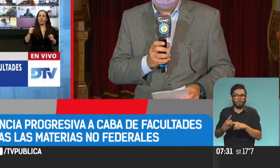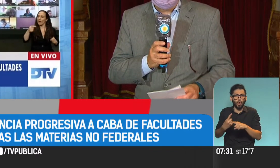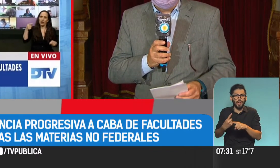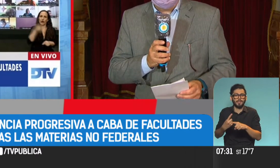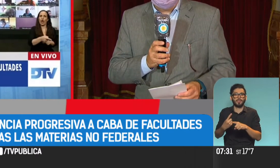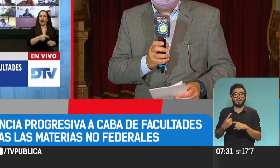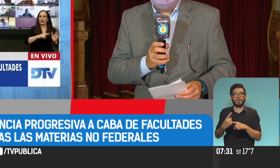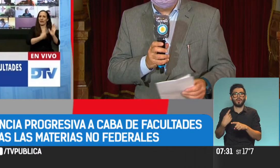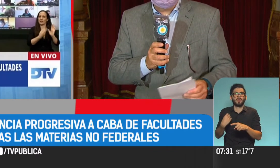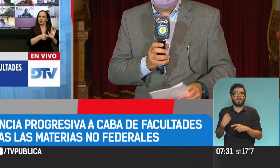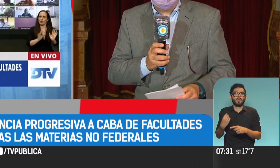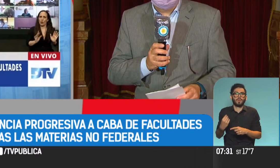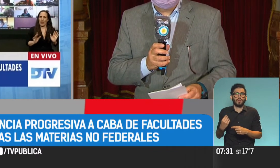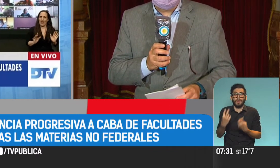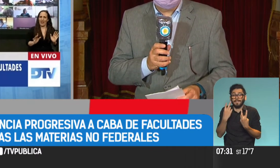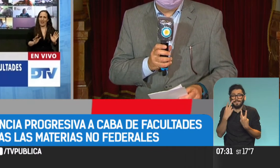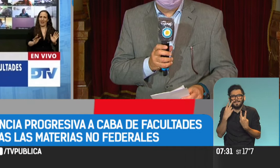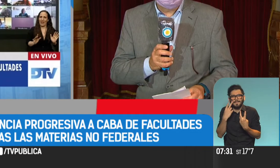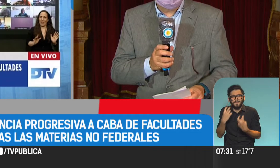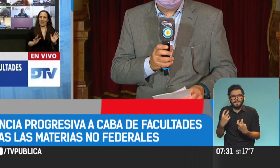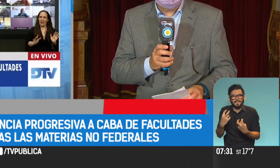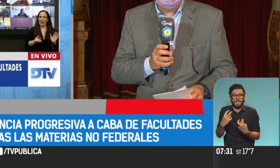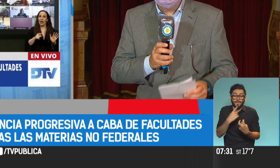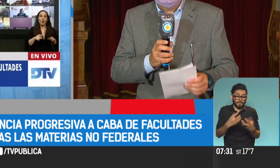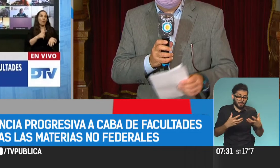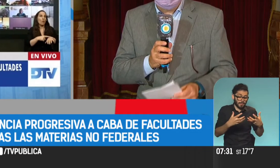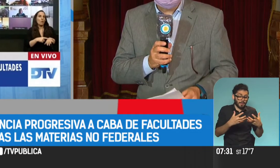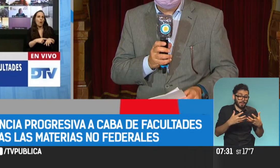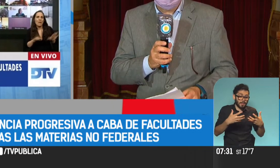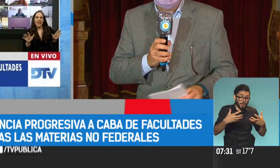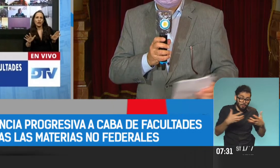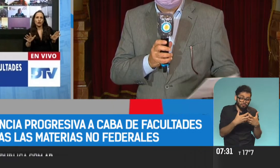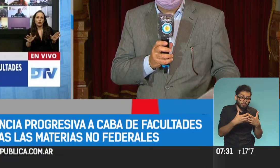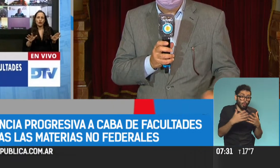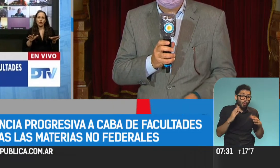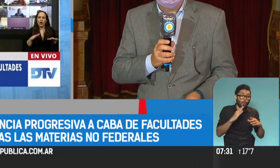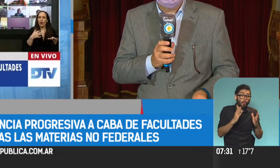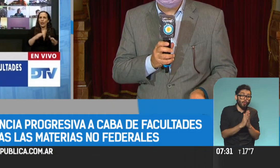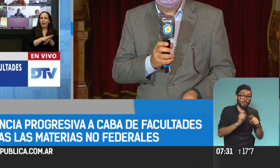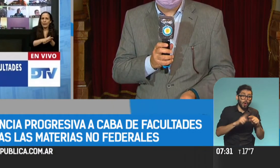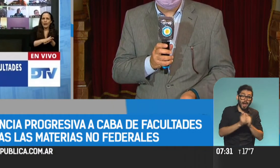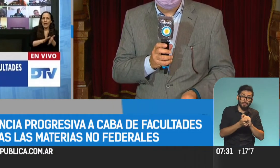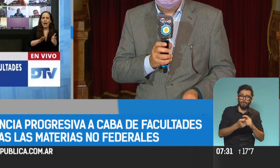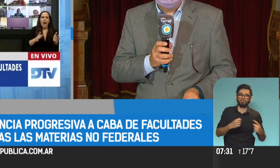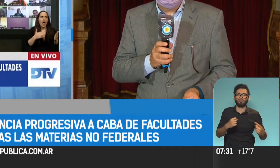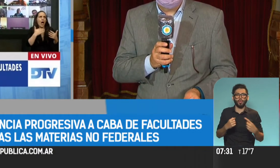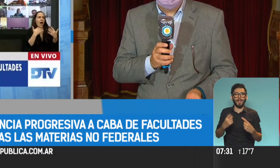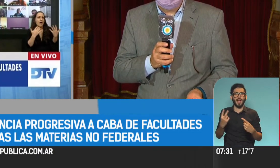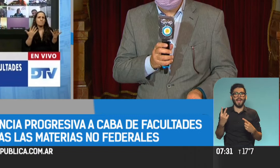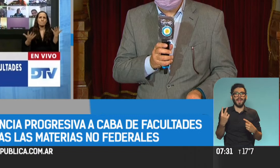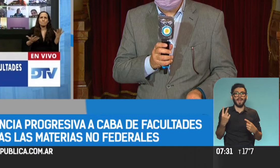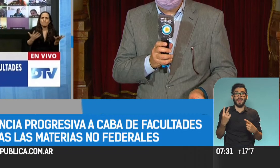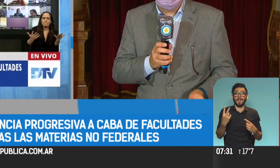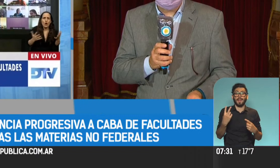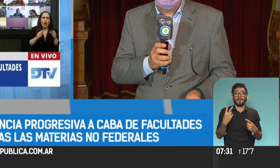torno a la embestida señalan desde Juntos por el Cambio del Frente de Todos hacia el Jefe de Gobierno de la